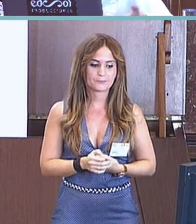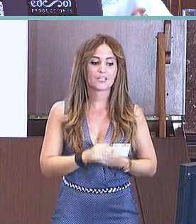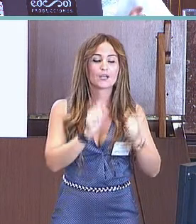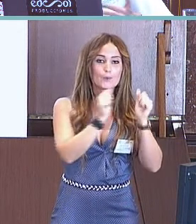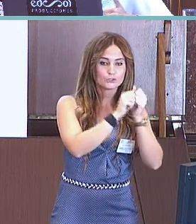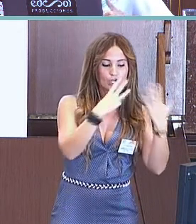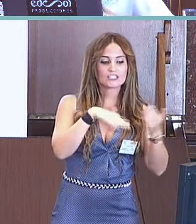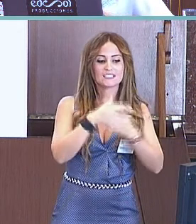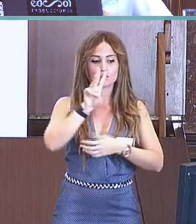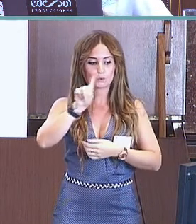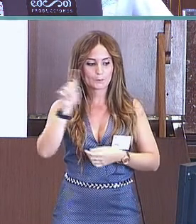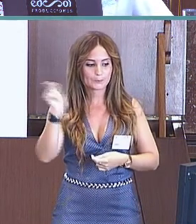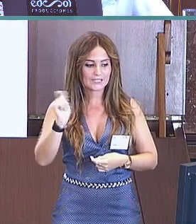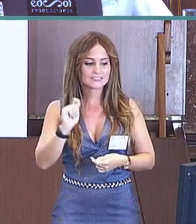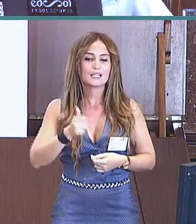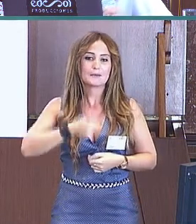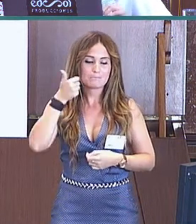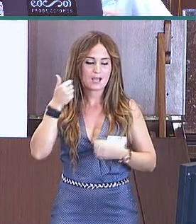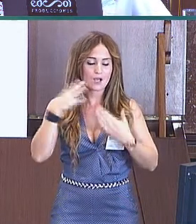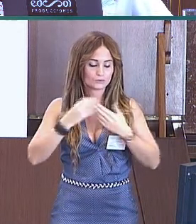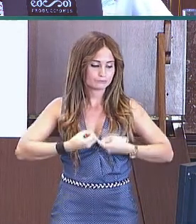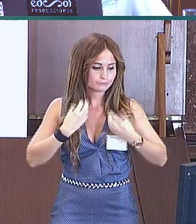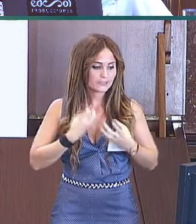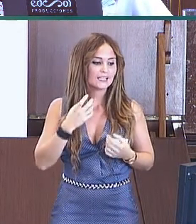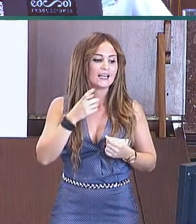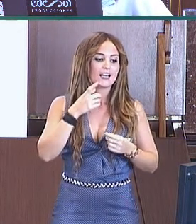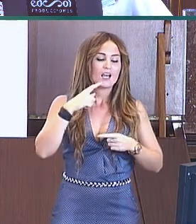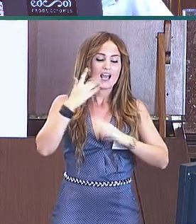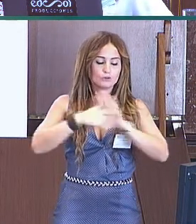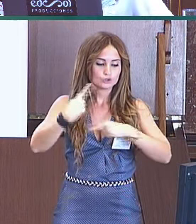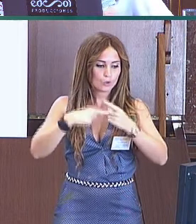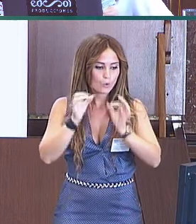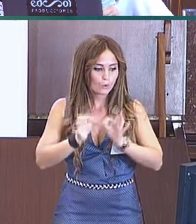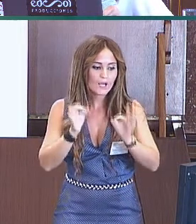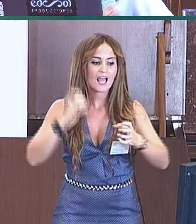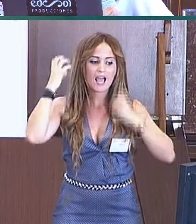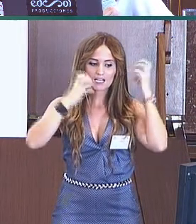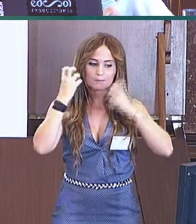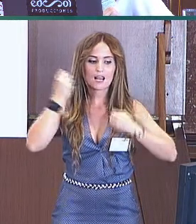De 28 a 31 meses, lo que más se produce son juegos y rutinas, animales y vehículos.